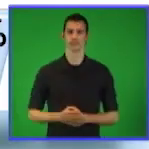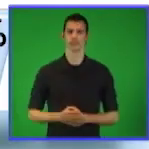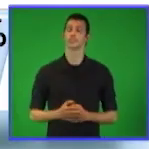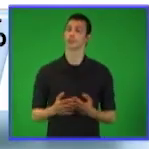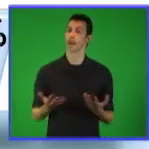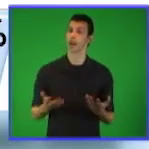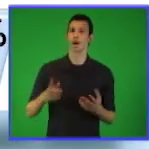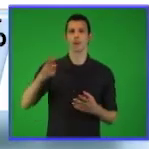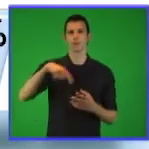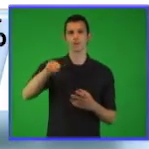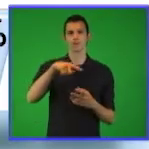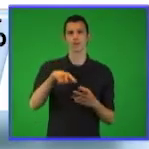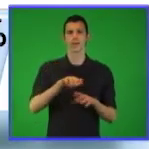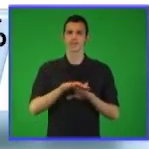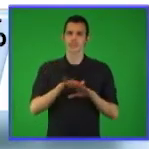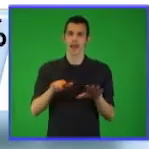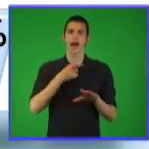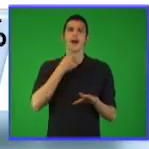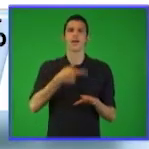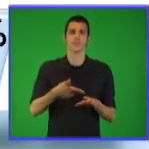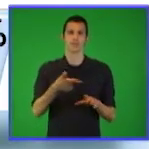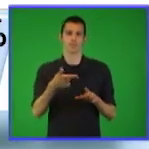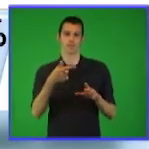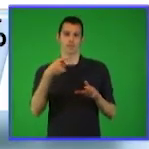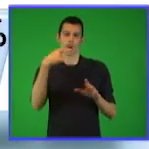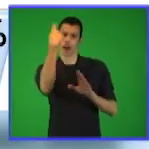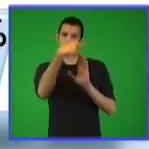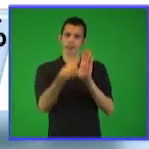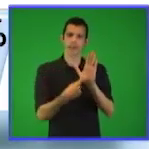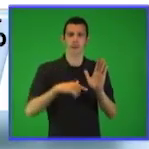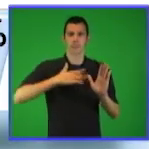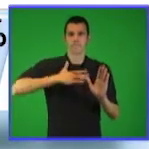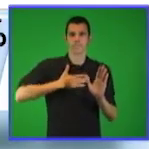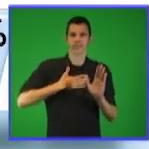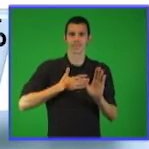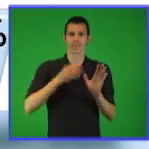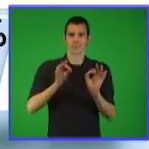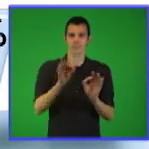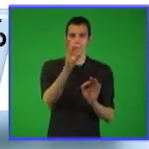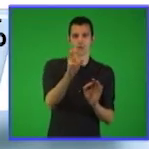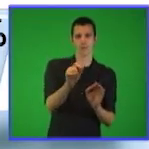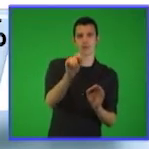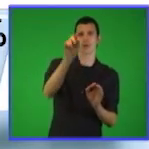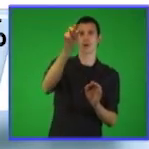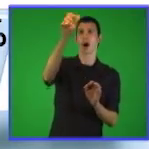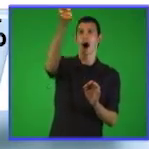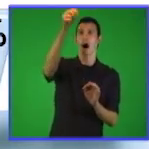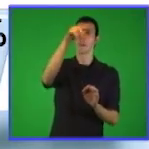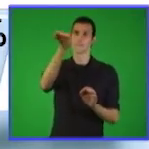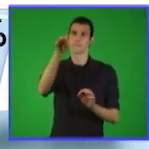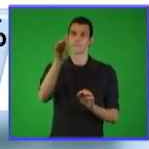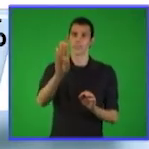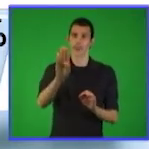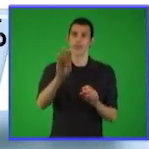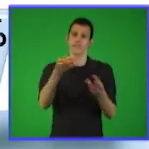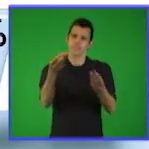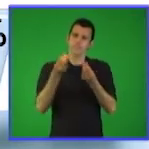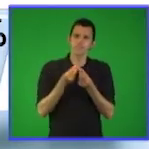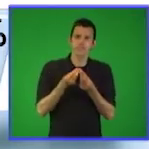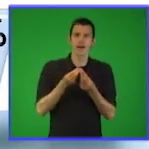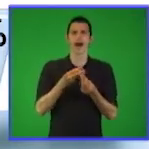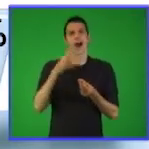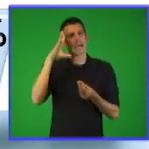Luego, por analogía de las propiedades de las potencias de exponente racional, se obtuvieron las